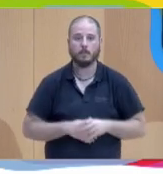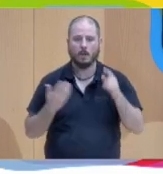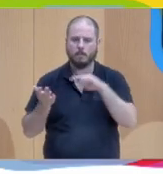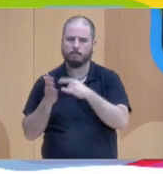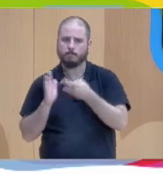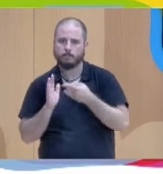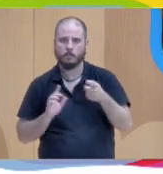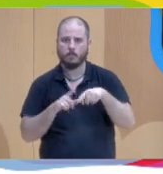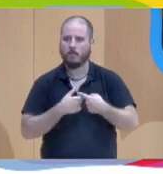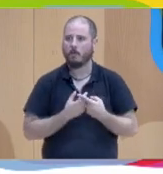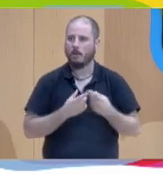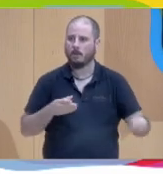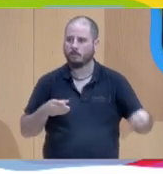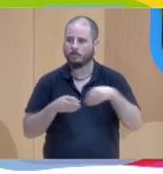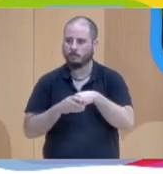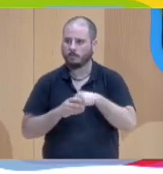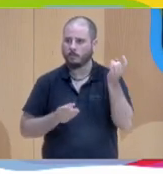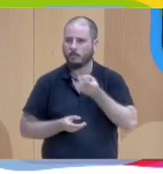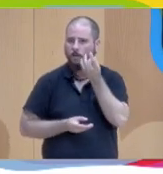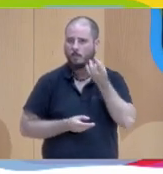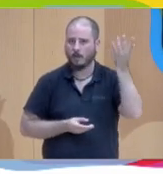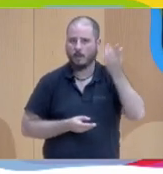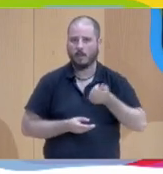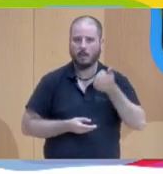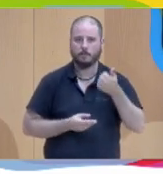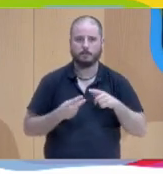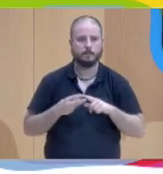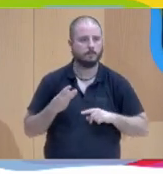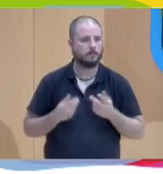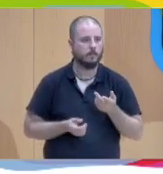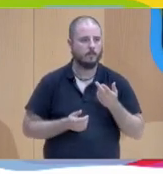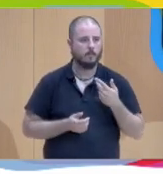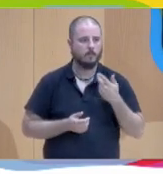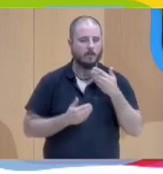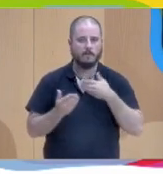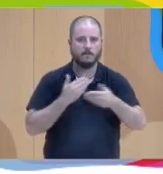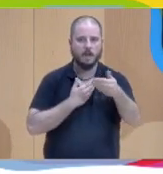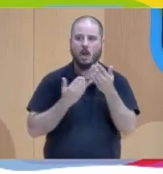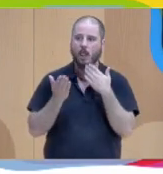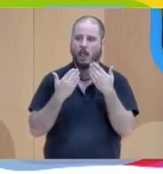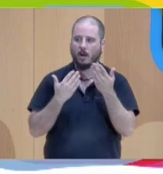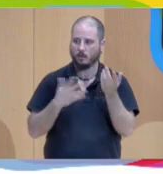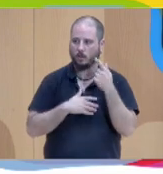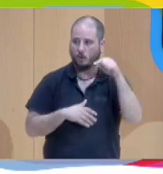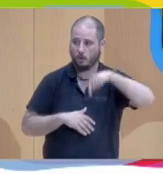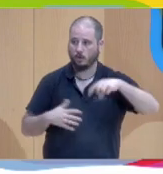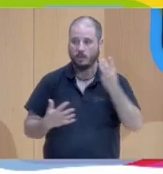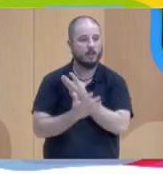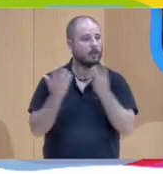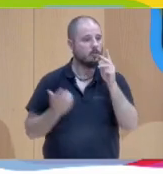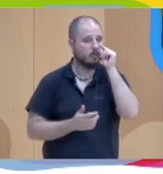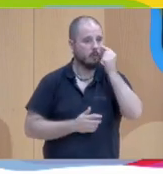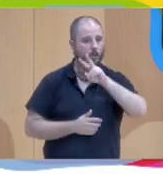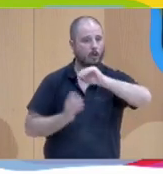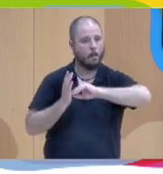ideas, en este caso, Patricia. Yo me coloco en el Día del Buen Futuro, hoy es 18 de junio de 2025.